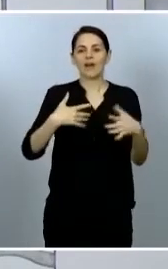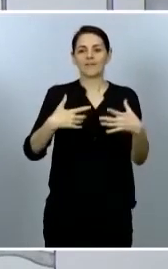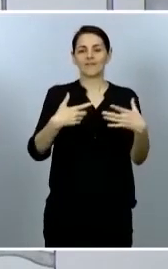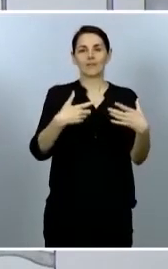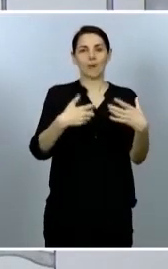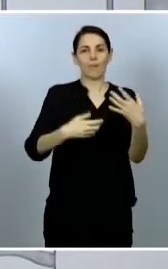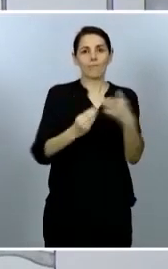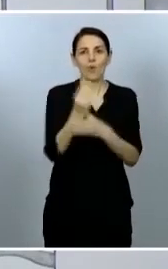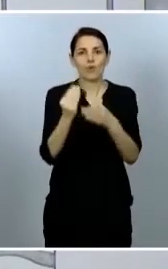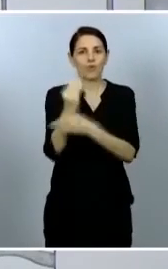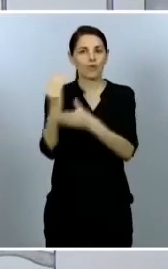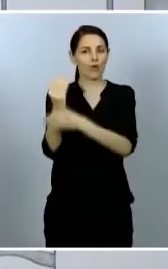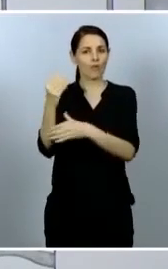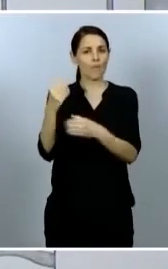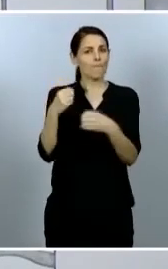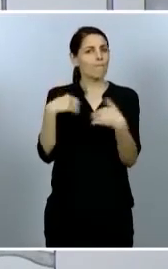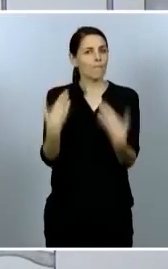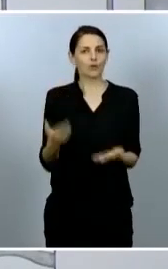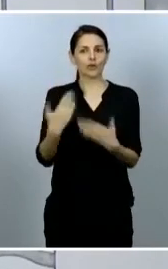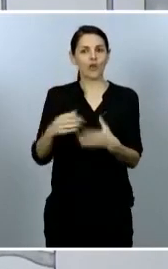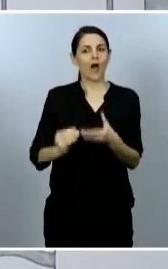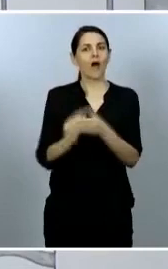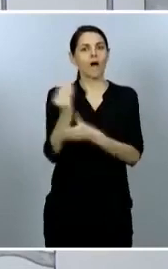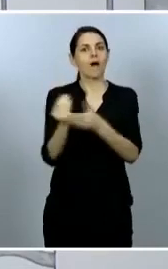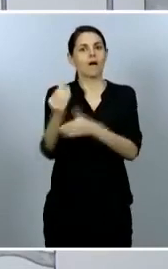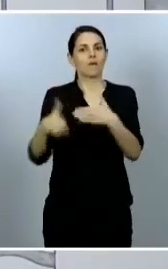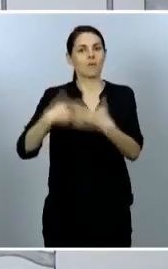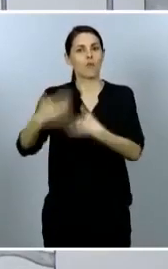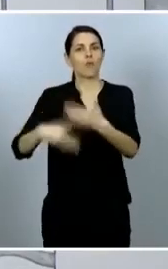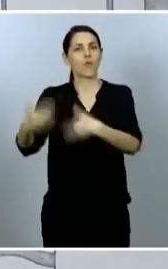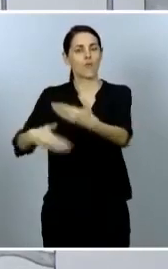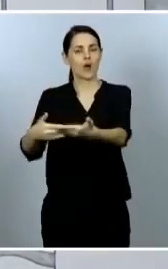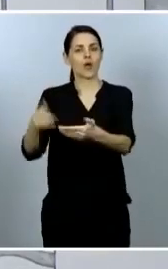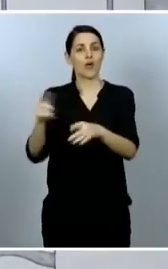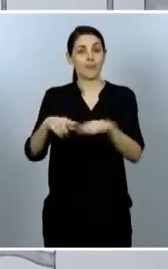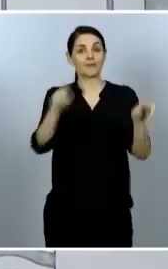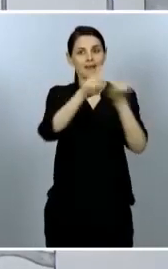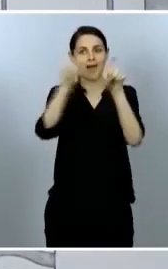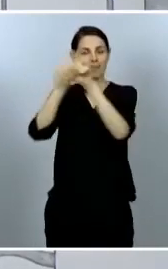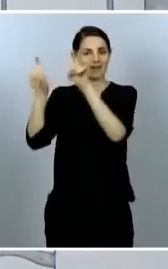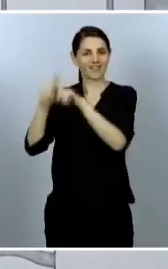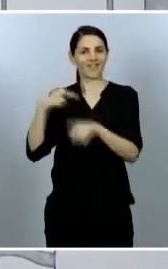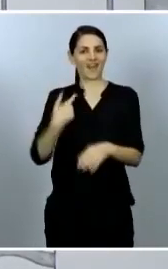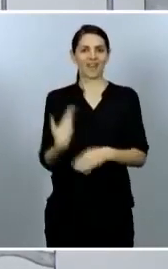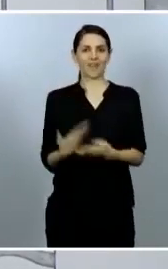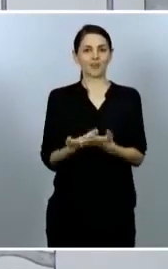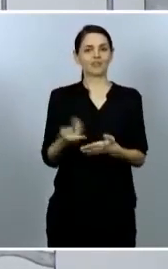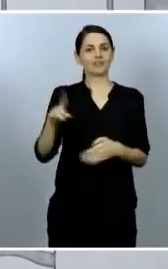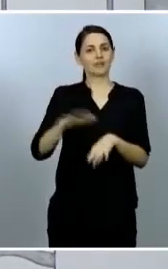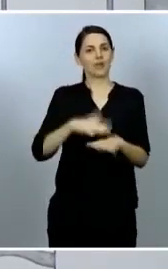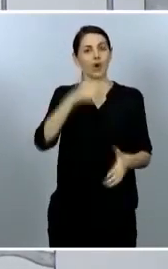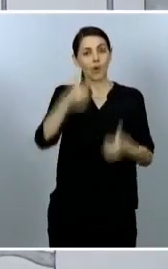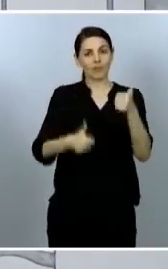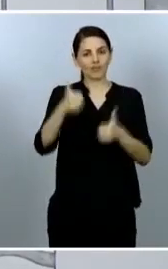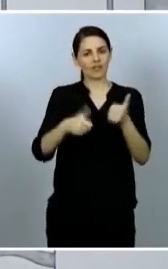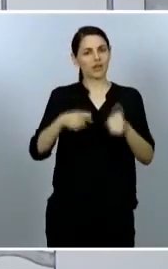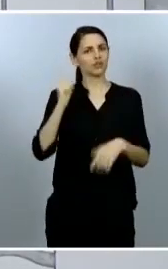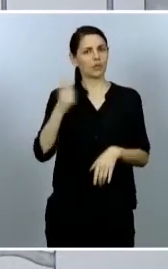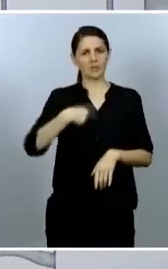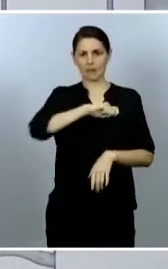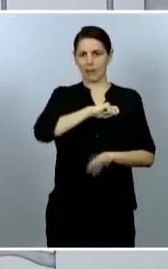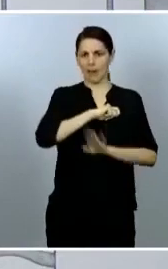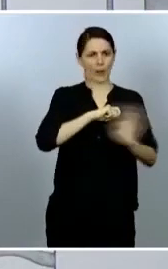su potencial y que nuestras empresas vuelvan a demostrar su competitividad tanto en el mercado nacional como internacional.